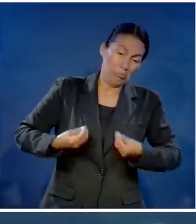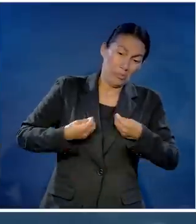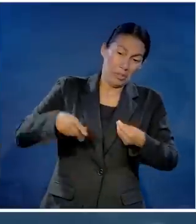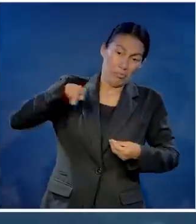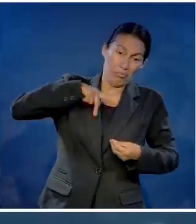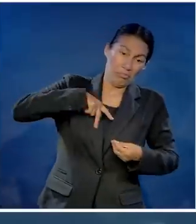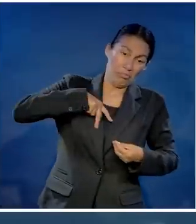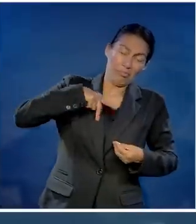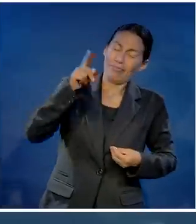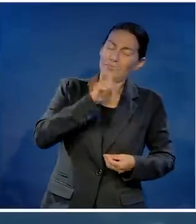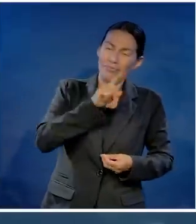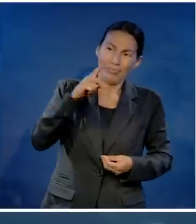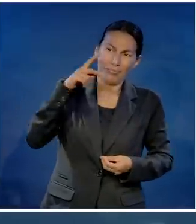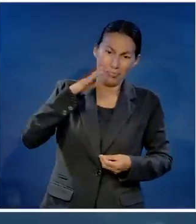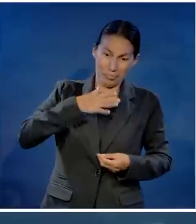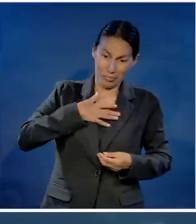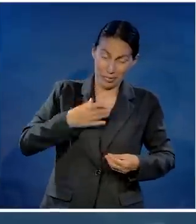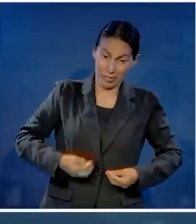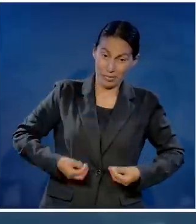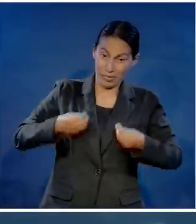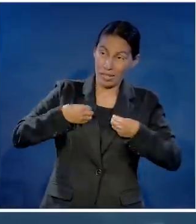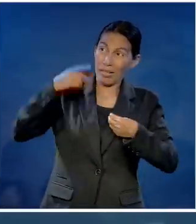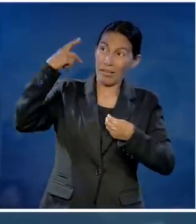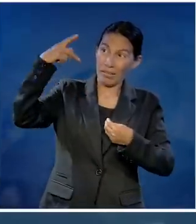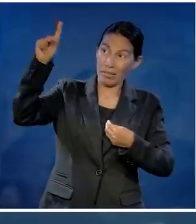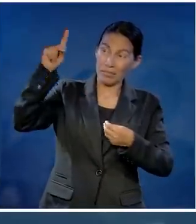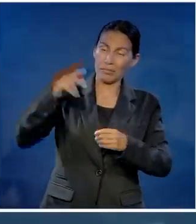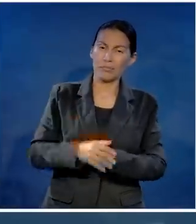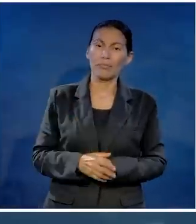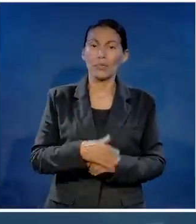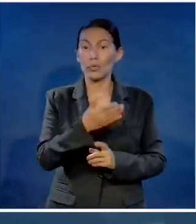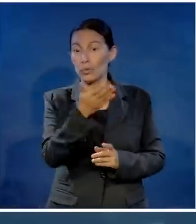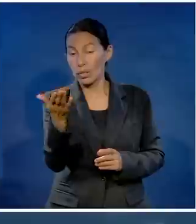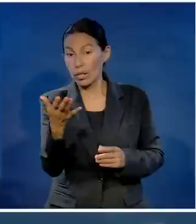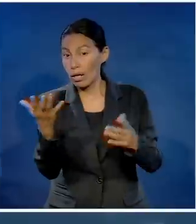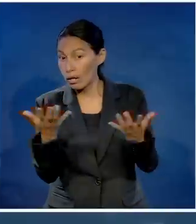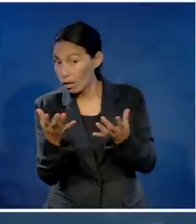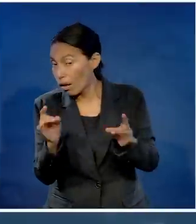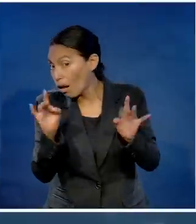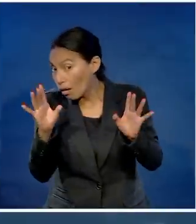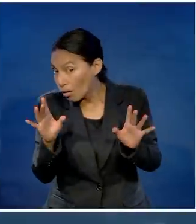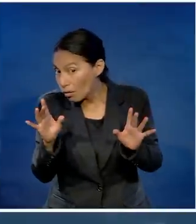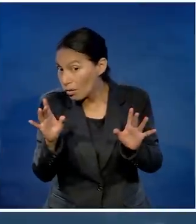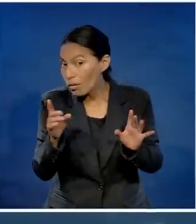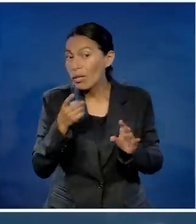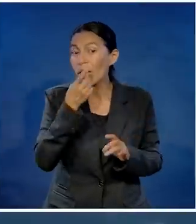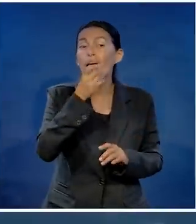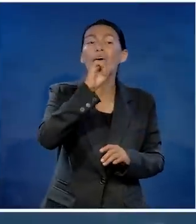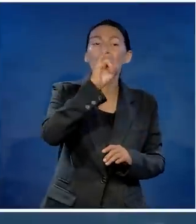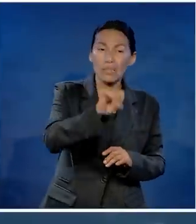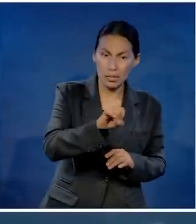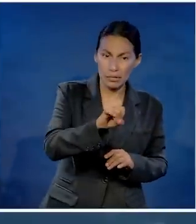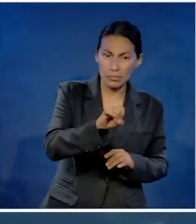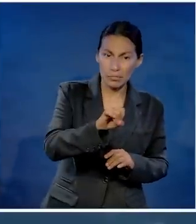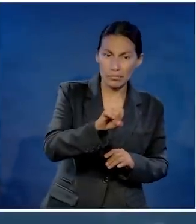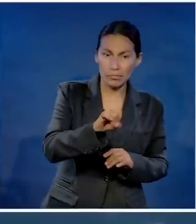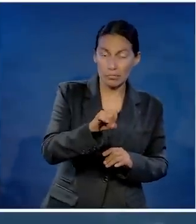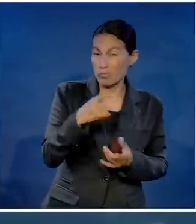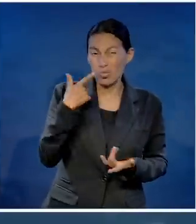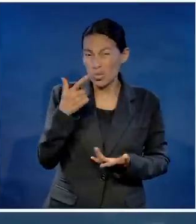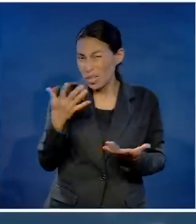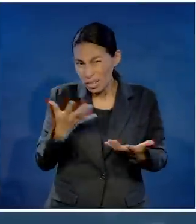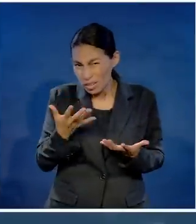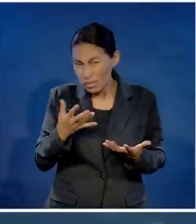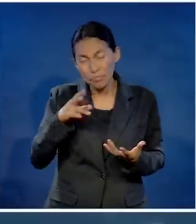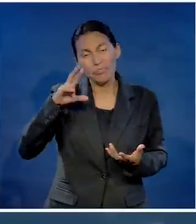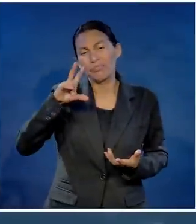ni por eso nos dejan. Pero entonces dice si van a hacer algo digan que sí y si